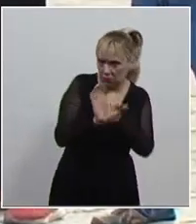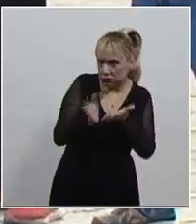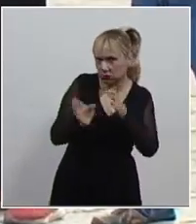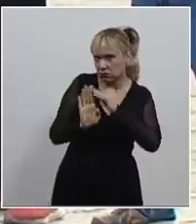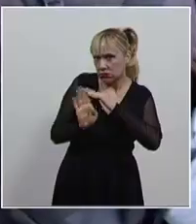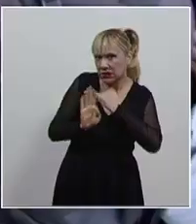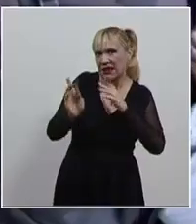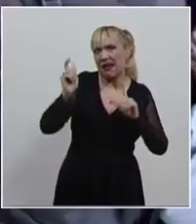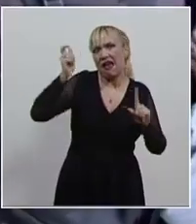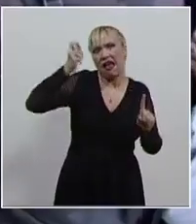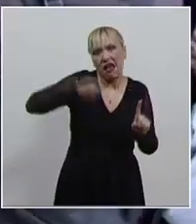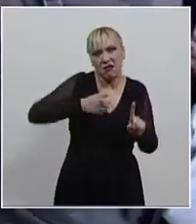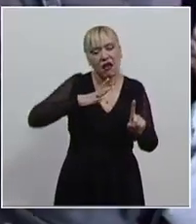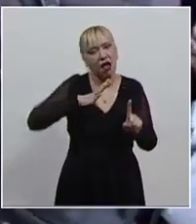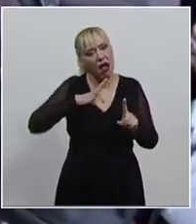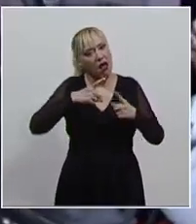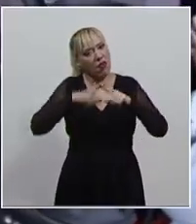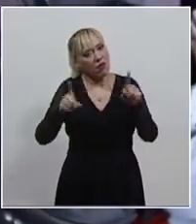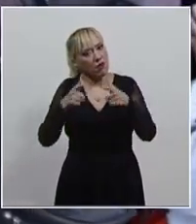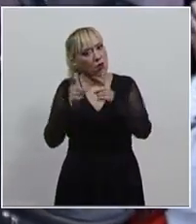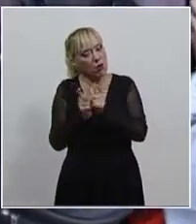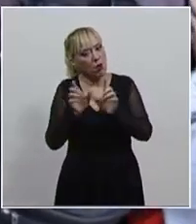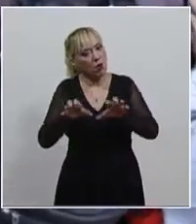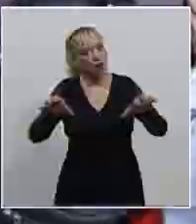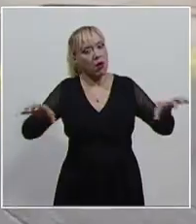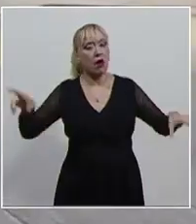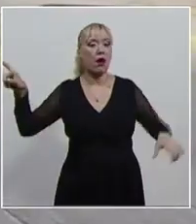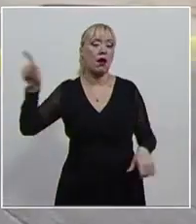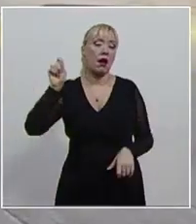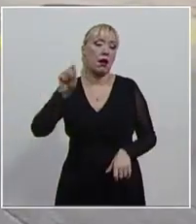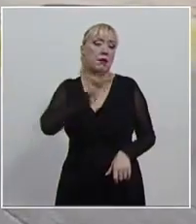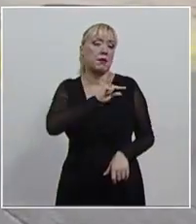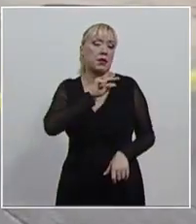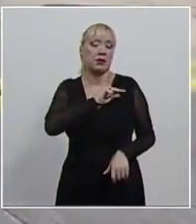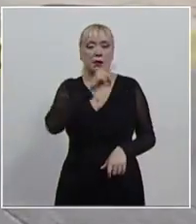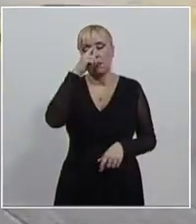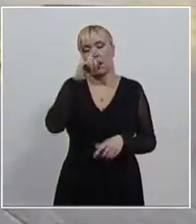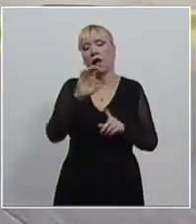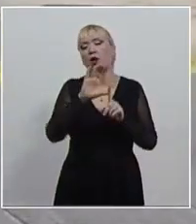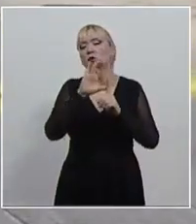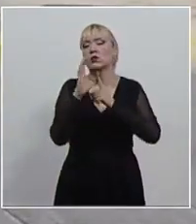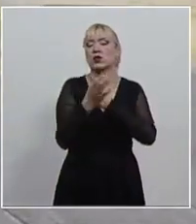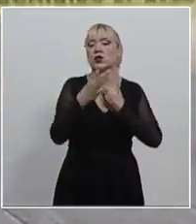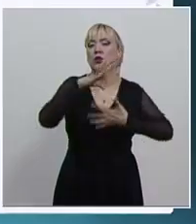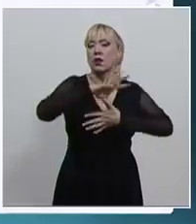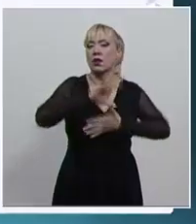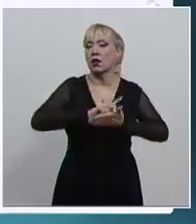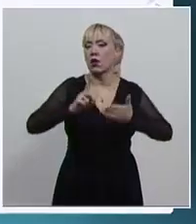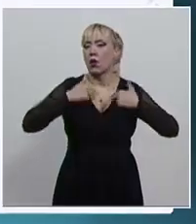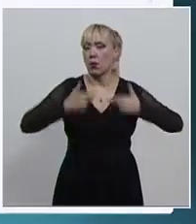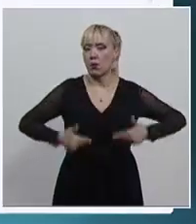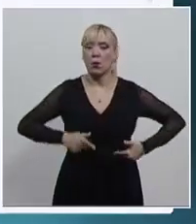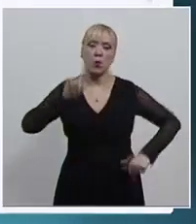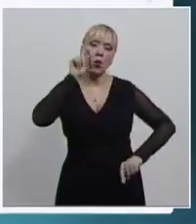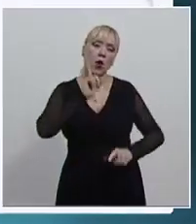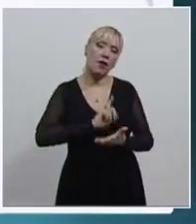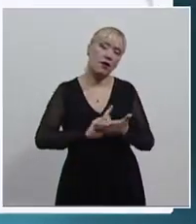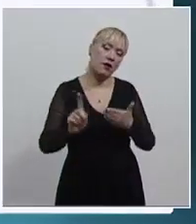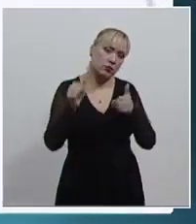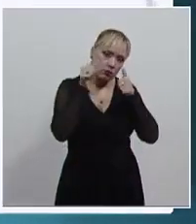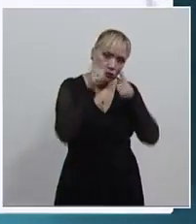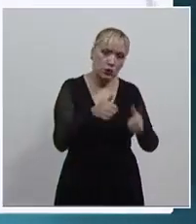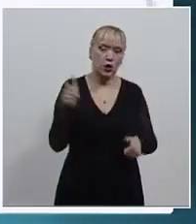manifestó la relatora sobre derechos humanos de las mujeres de la Comisión Interamericana de Derechos Humanos, Yulisa Mantilla Falcón,